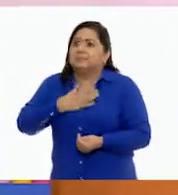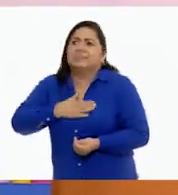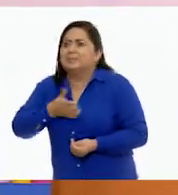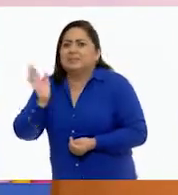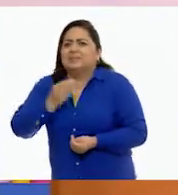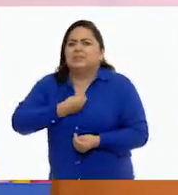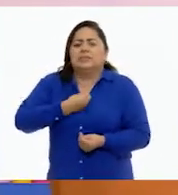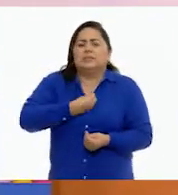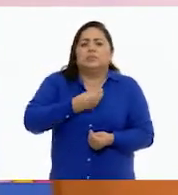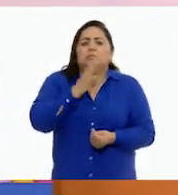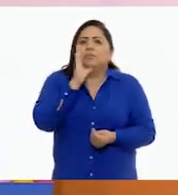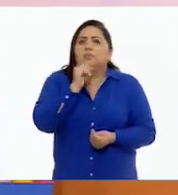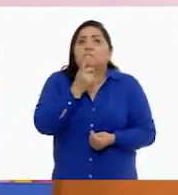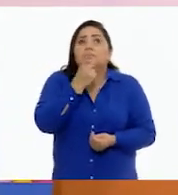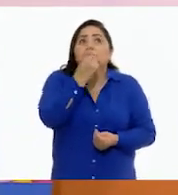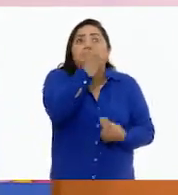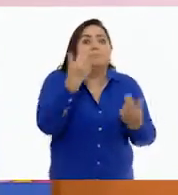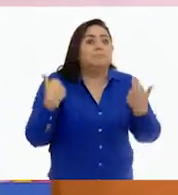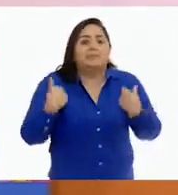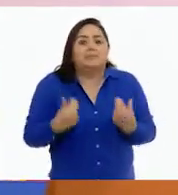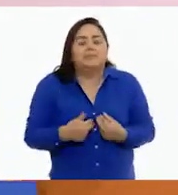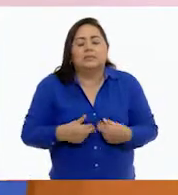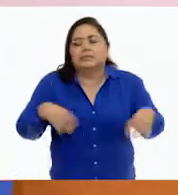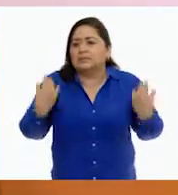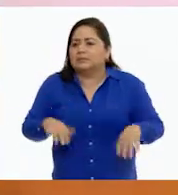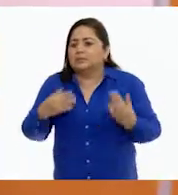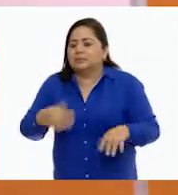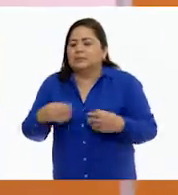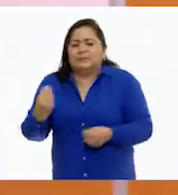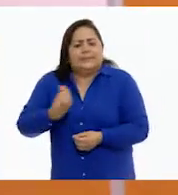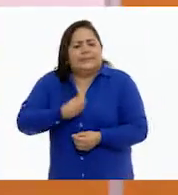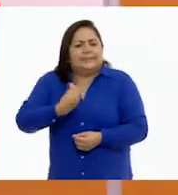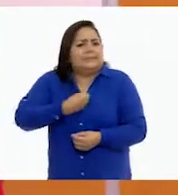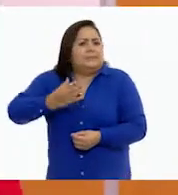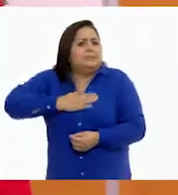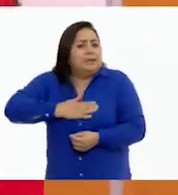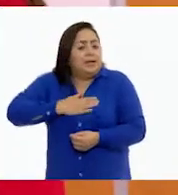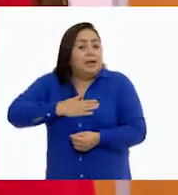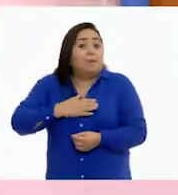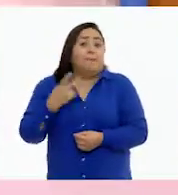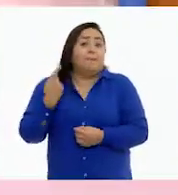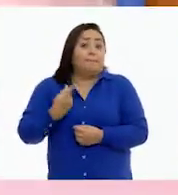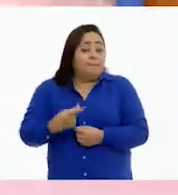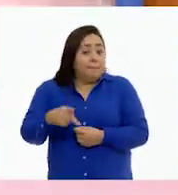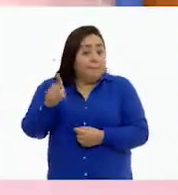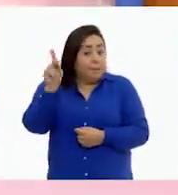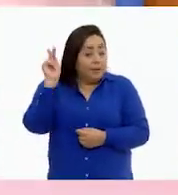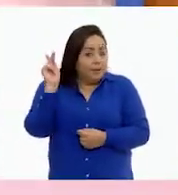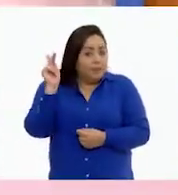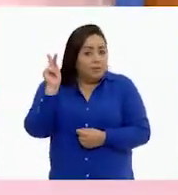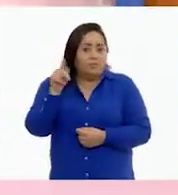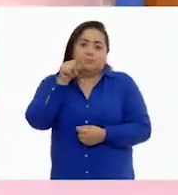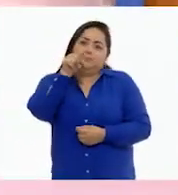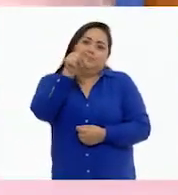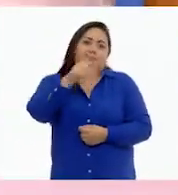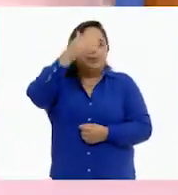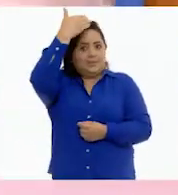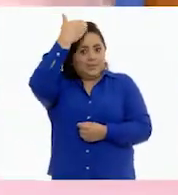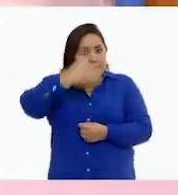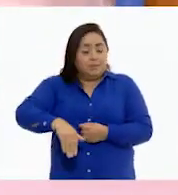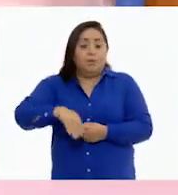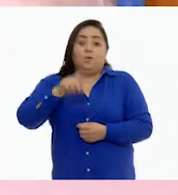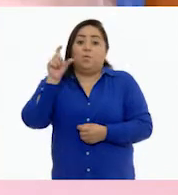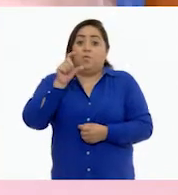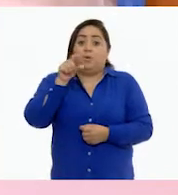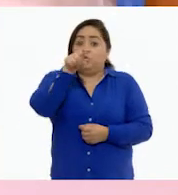de ir al baño porque no le quería decir a la maestra. Entonces, se iba a aguantar las ganas de ir al baño. Pero, tú sabes que